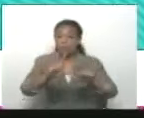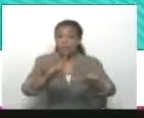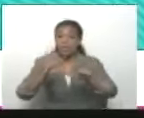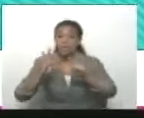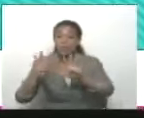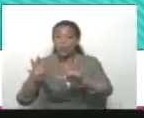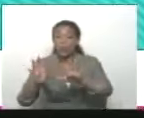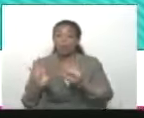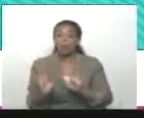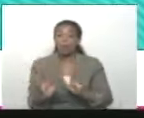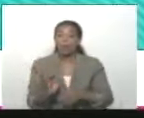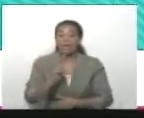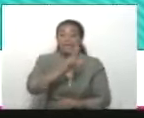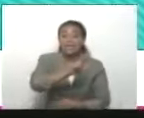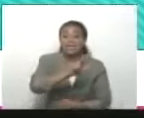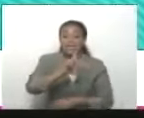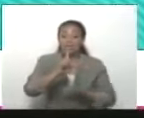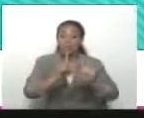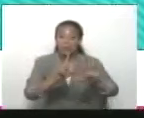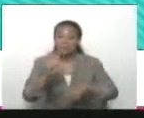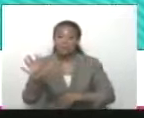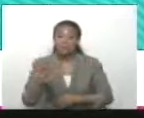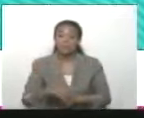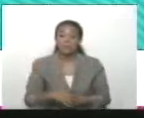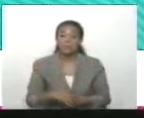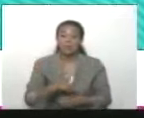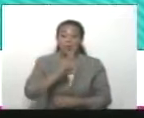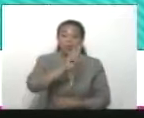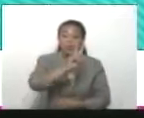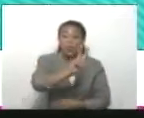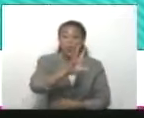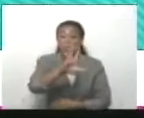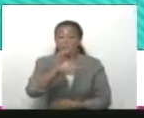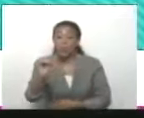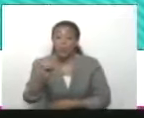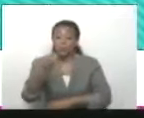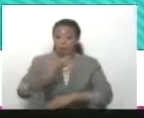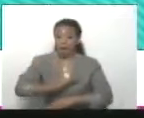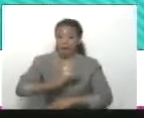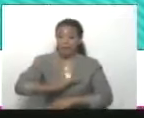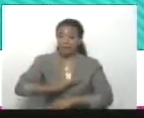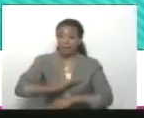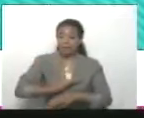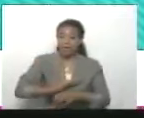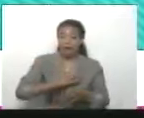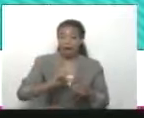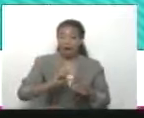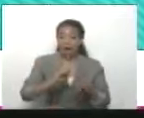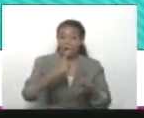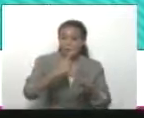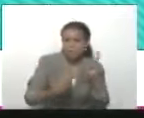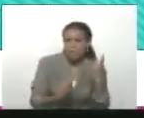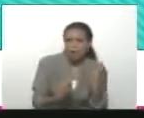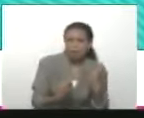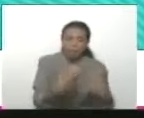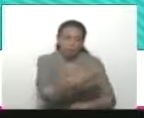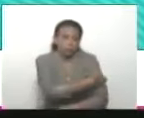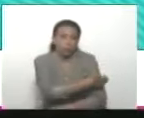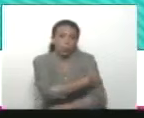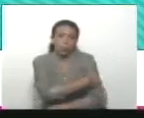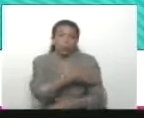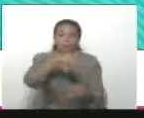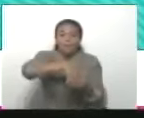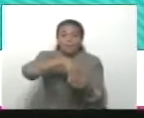De 335 alcaldías, nosotros ganamos 250. El resto la ganaron ellas. Nosotros con el